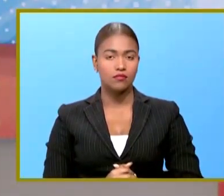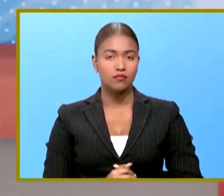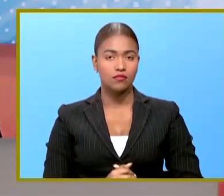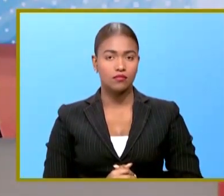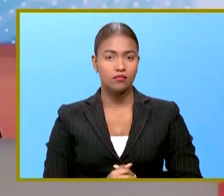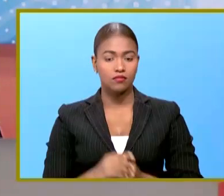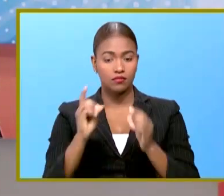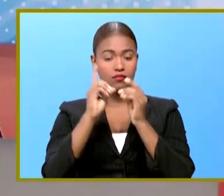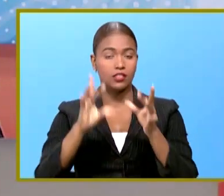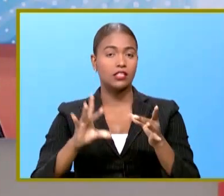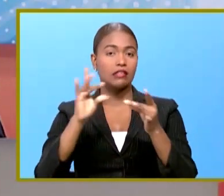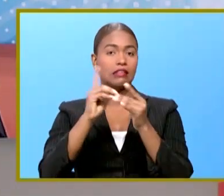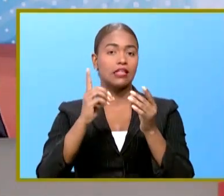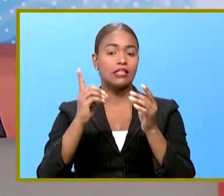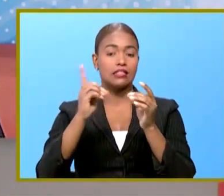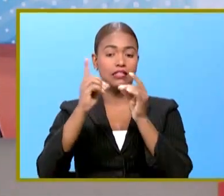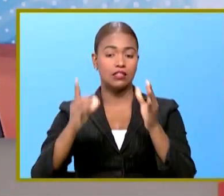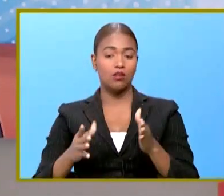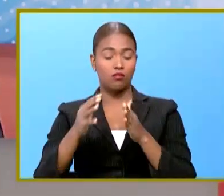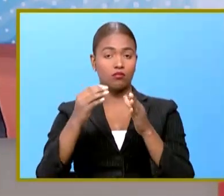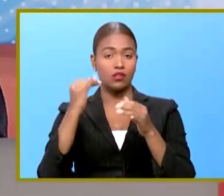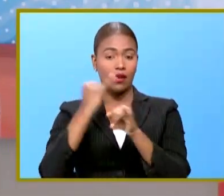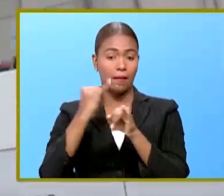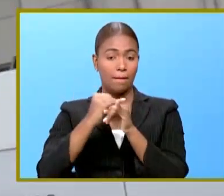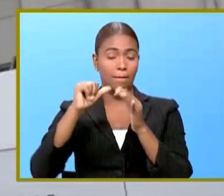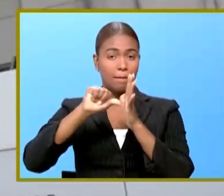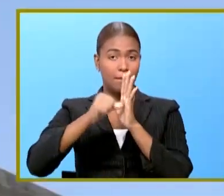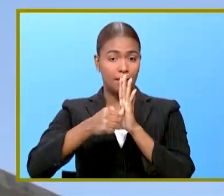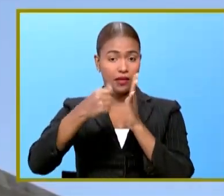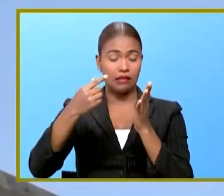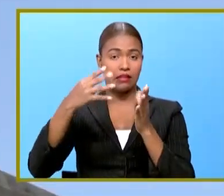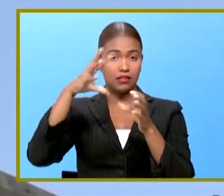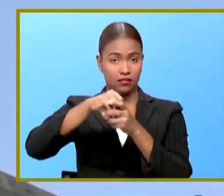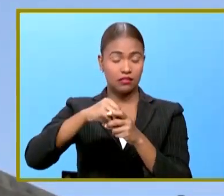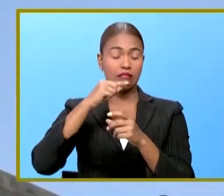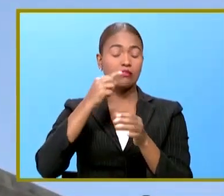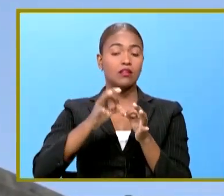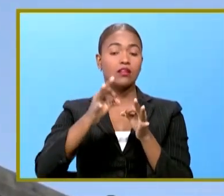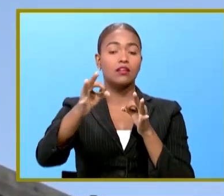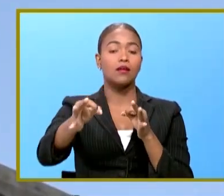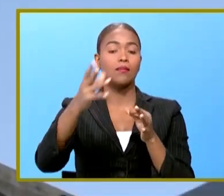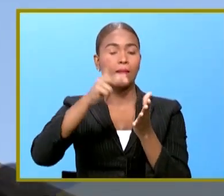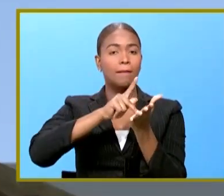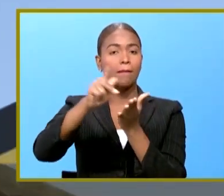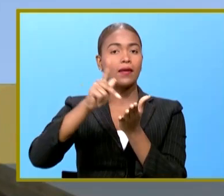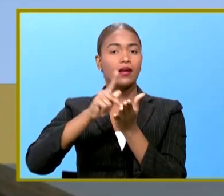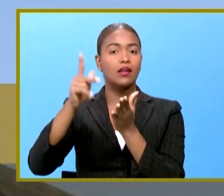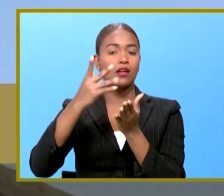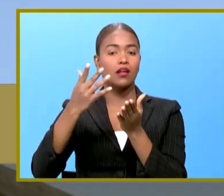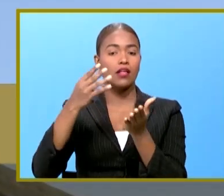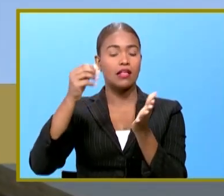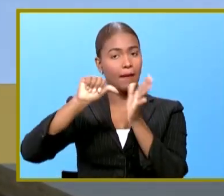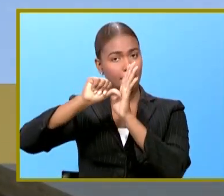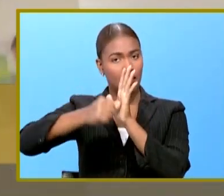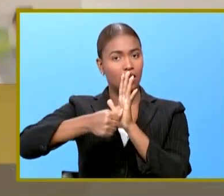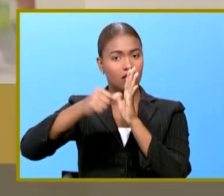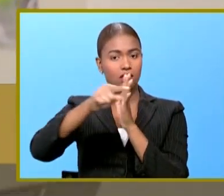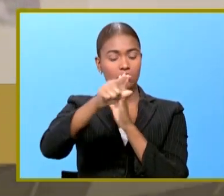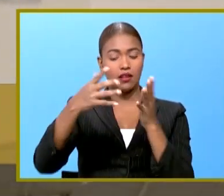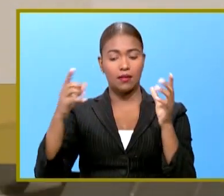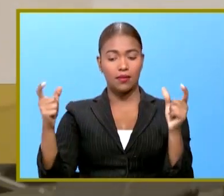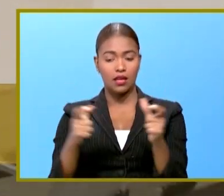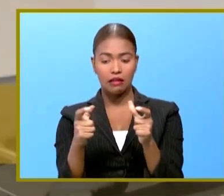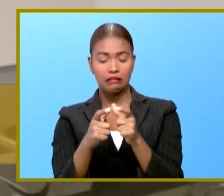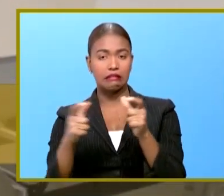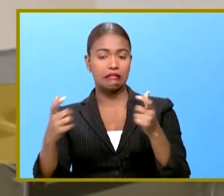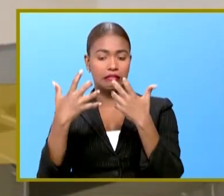El director de la Dirección General de Impuestos Internos anunció la extensión de las exenciones impositivas a las micro